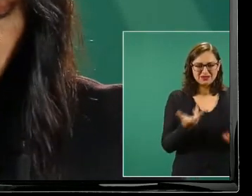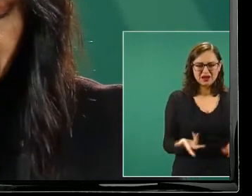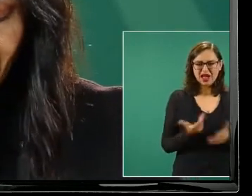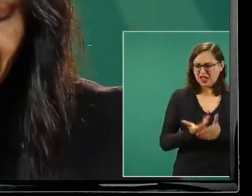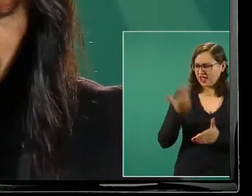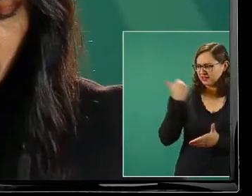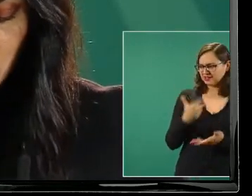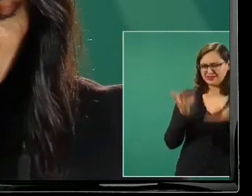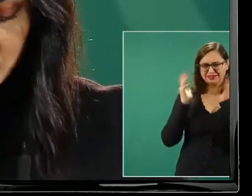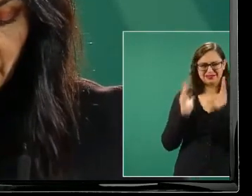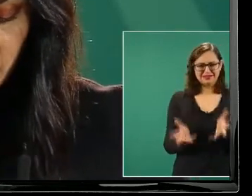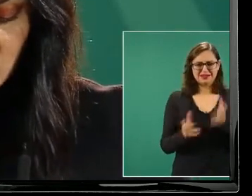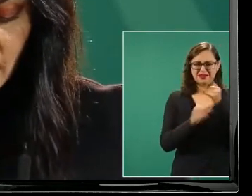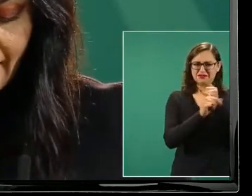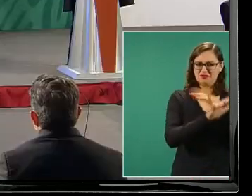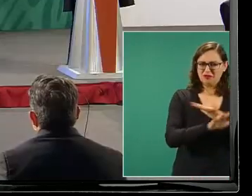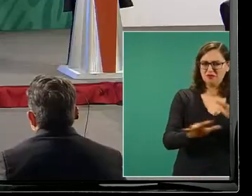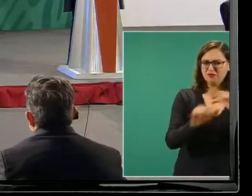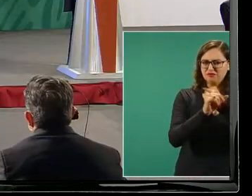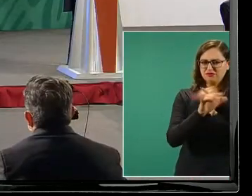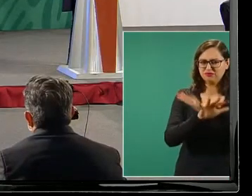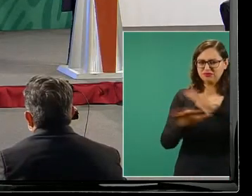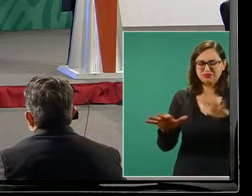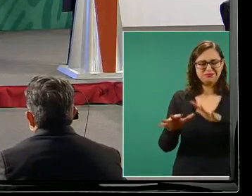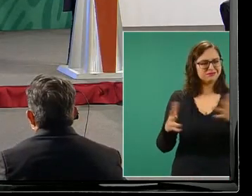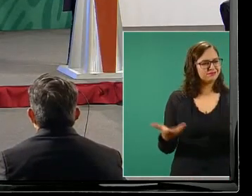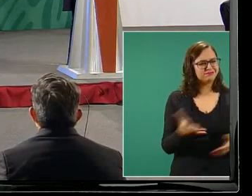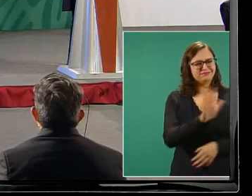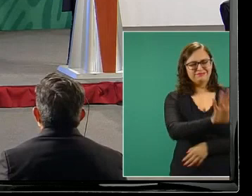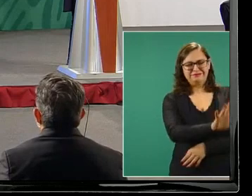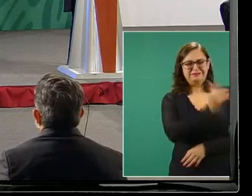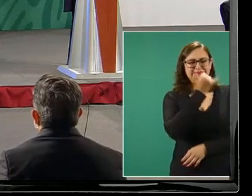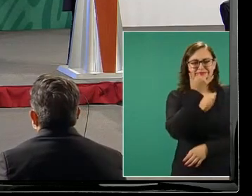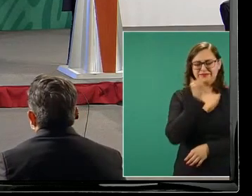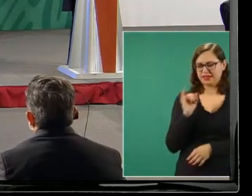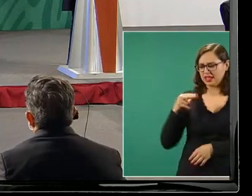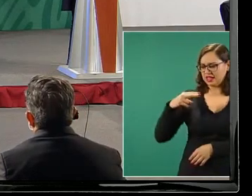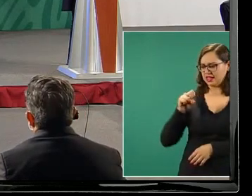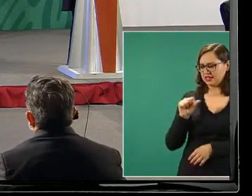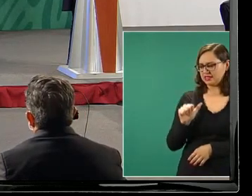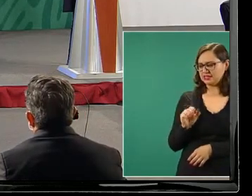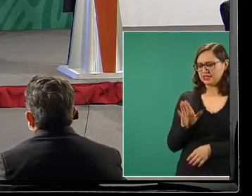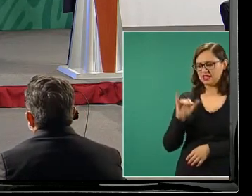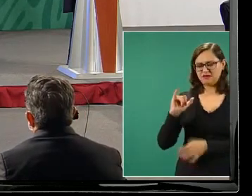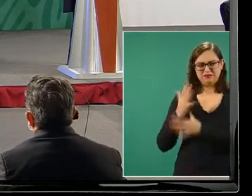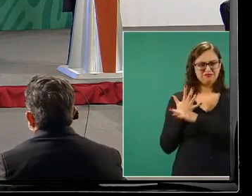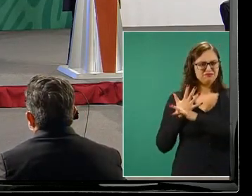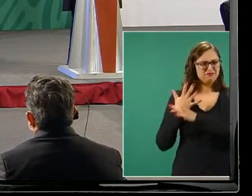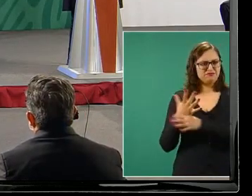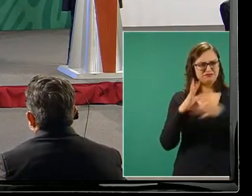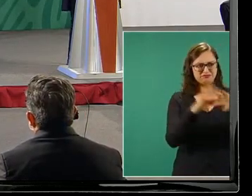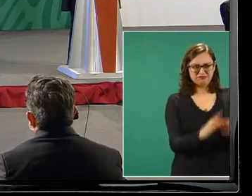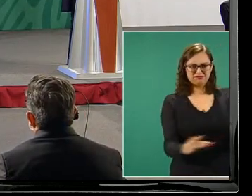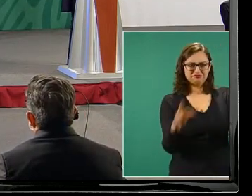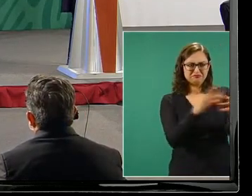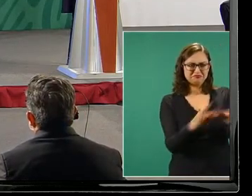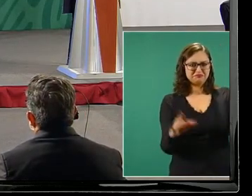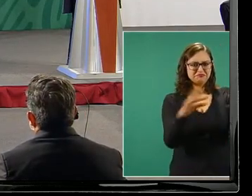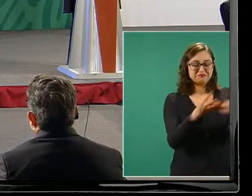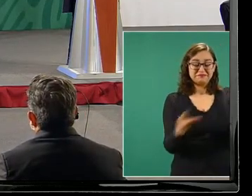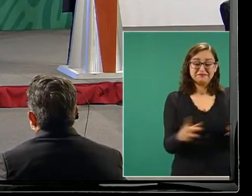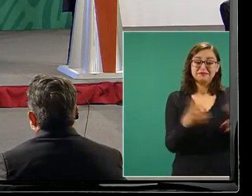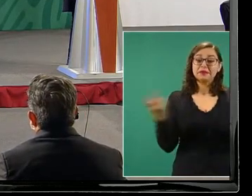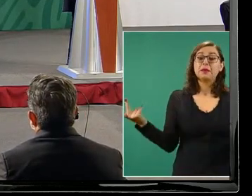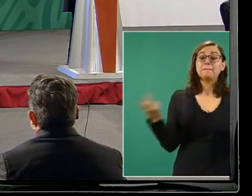publicada por otros medios y que el Insabi ya había aclarado con anterioridad el hospital de Tlacuapa